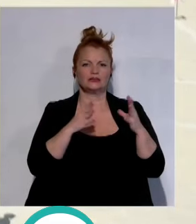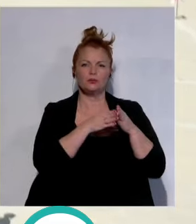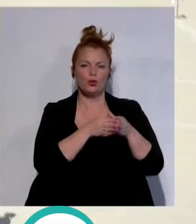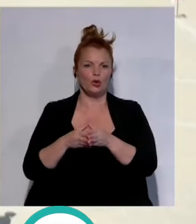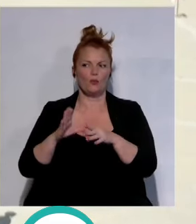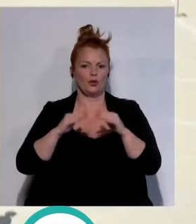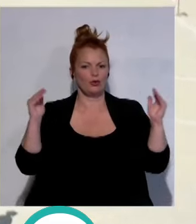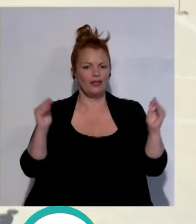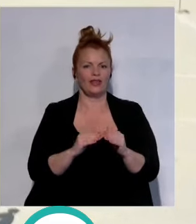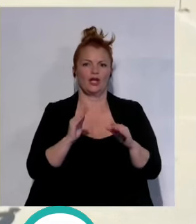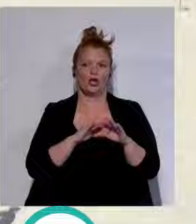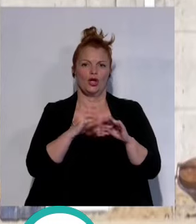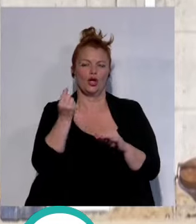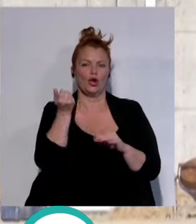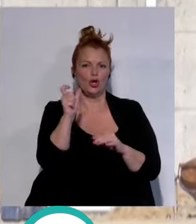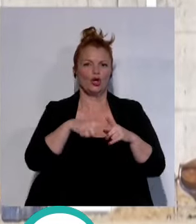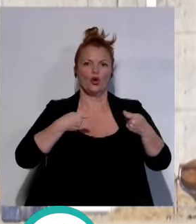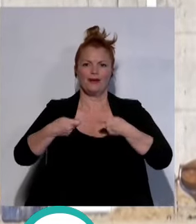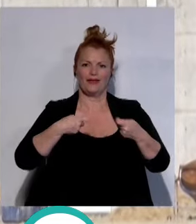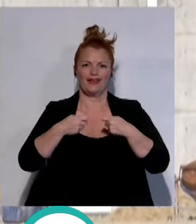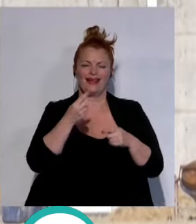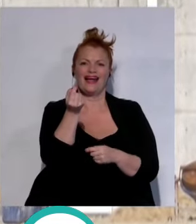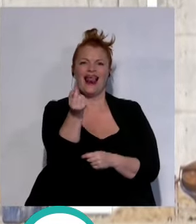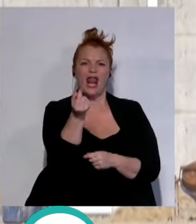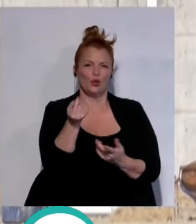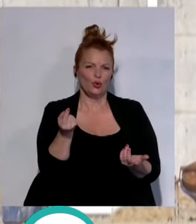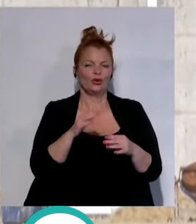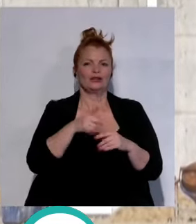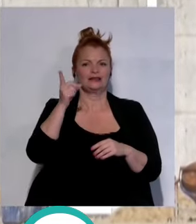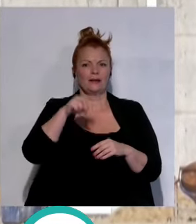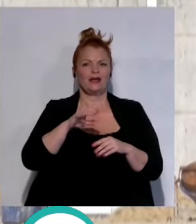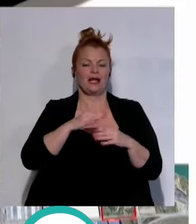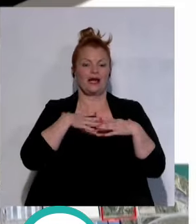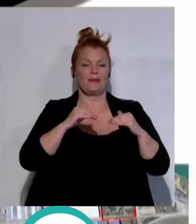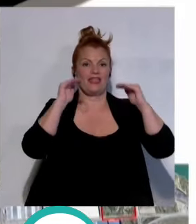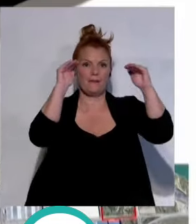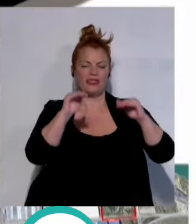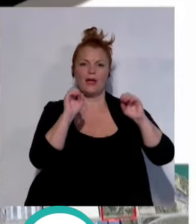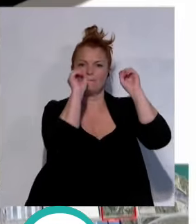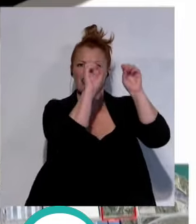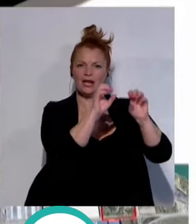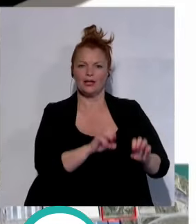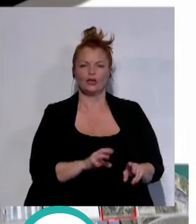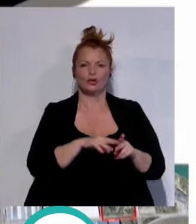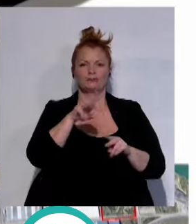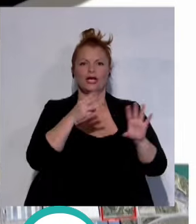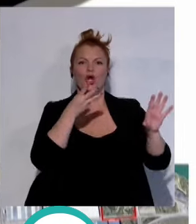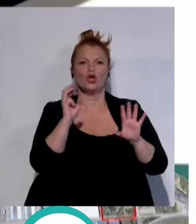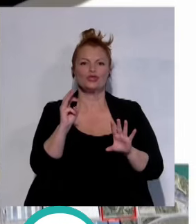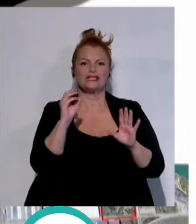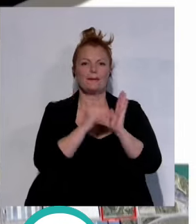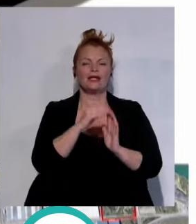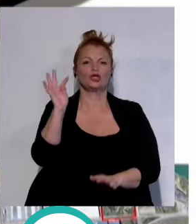reducir costos en la comercialización del grano de ahí la capacidad de la planta de almacenamiento que ronda las 80.000